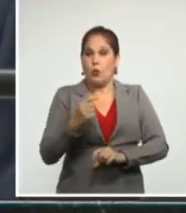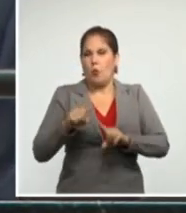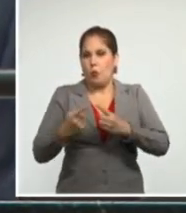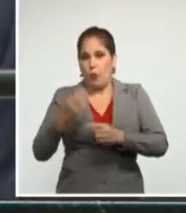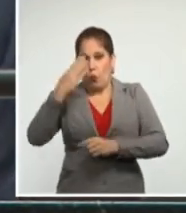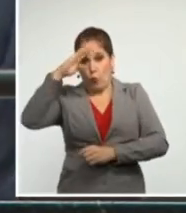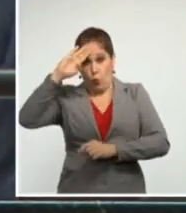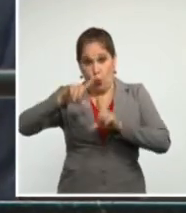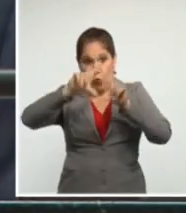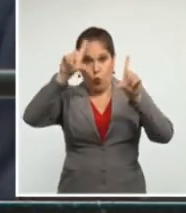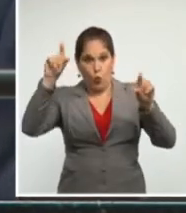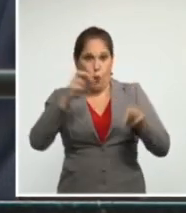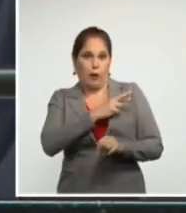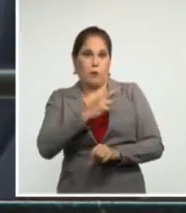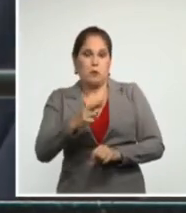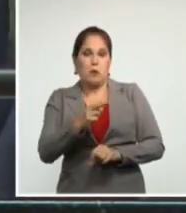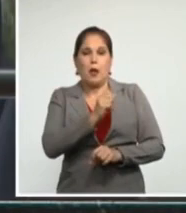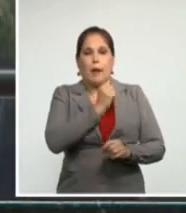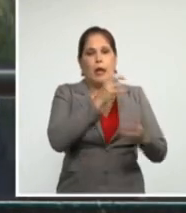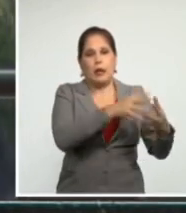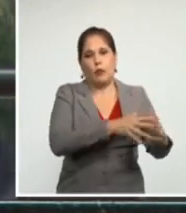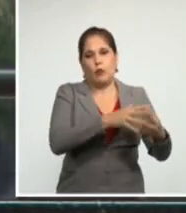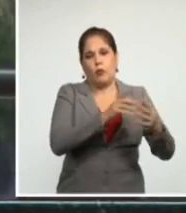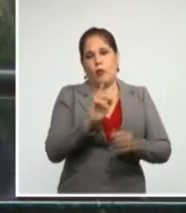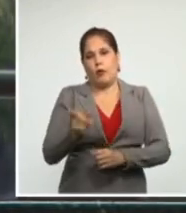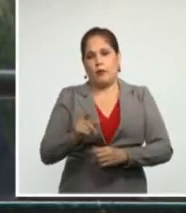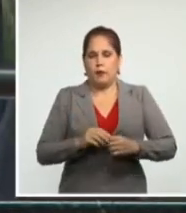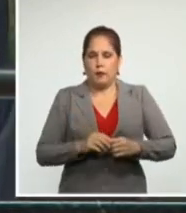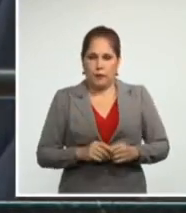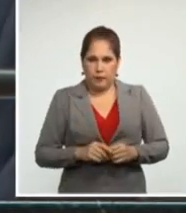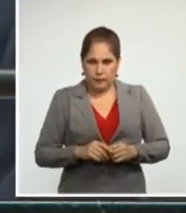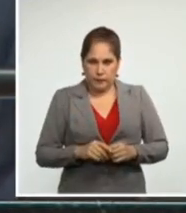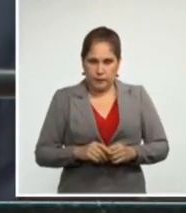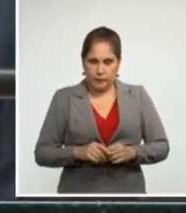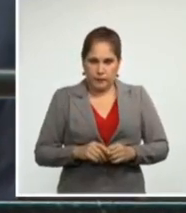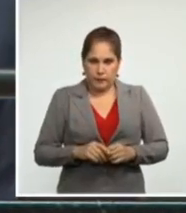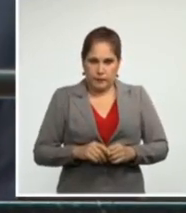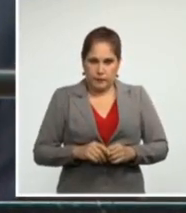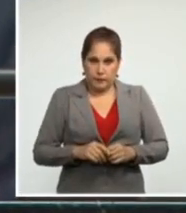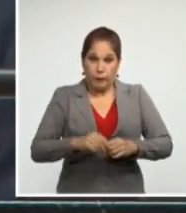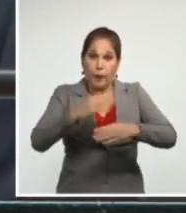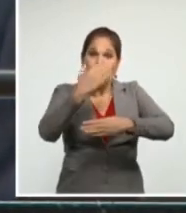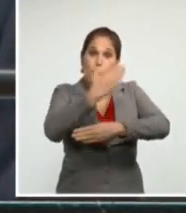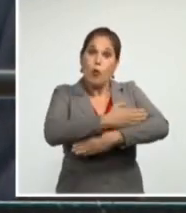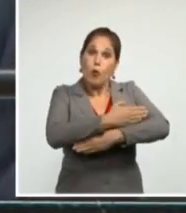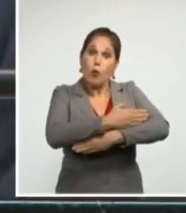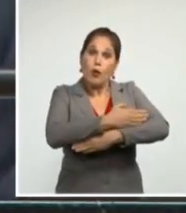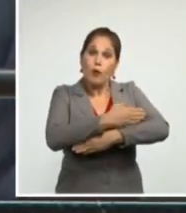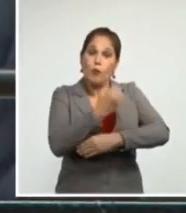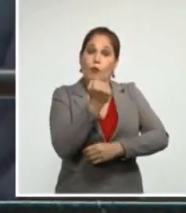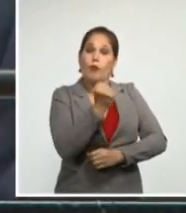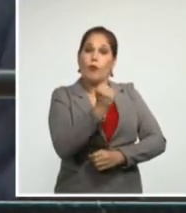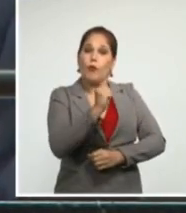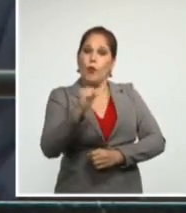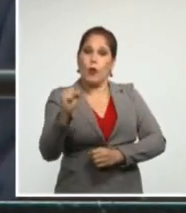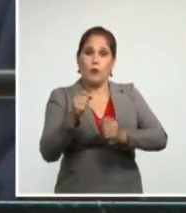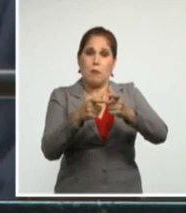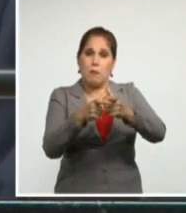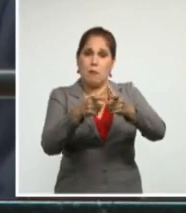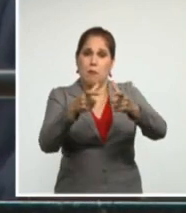pueblo cubano. Fin de la cita. El bloqueo es una violación masiva